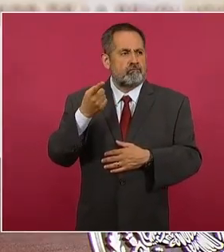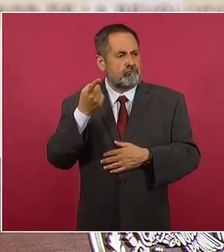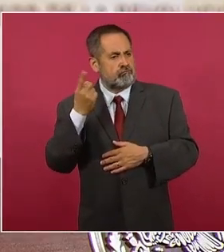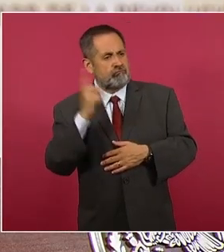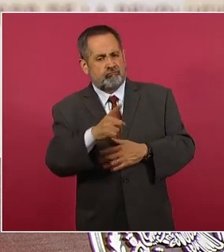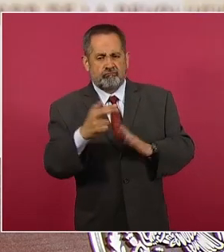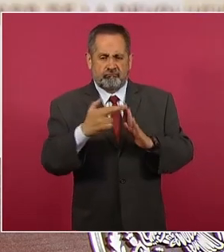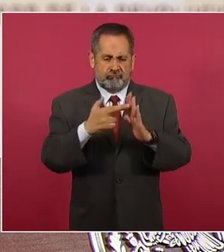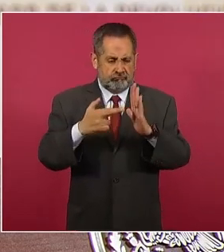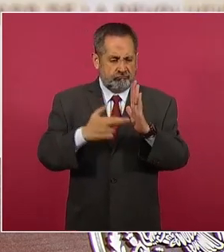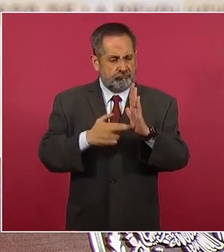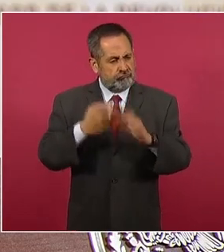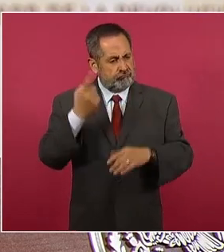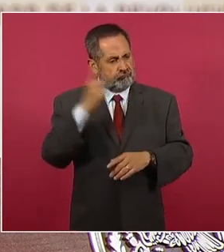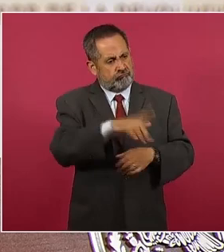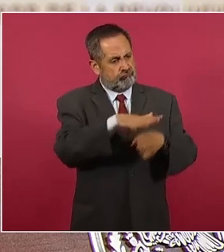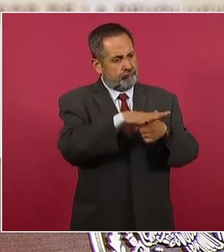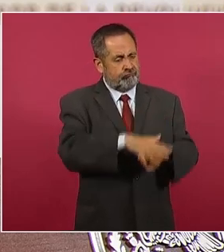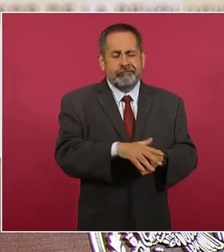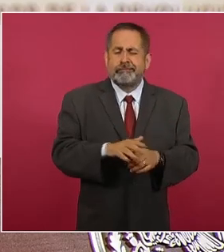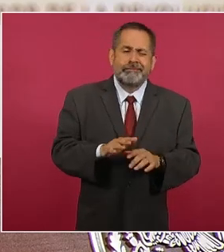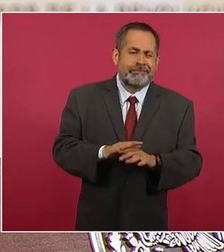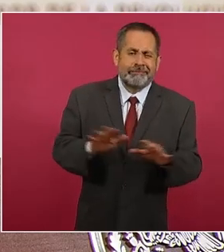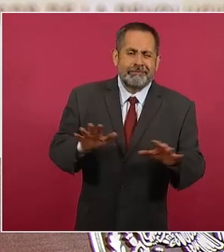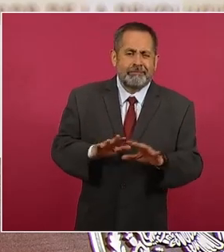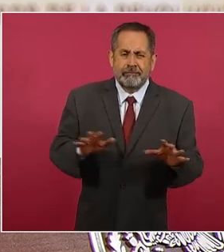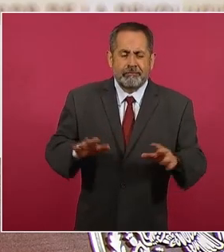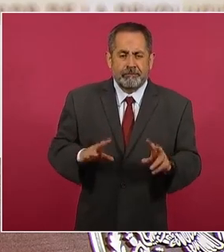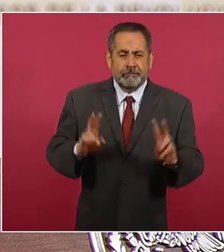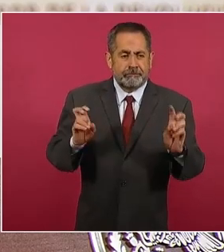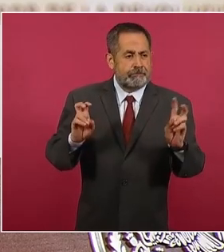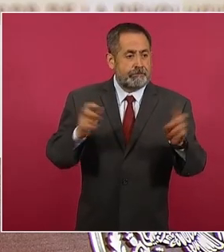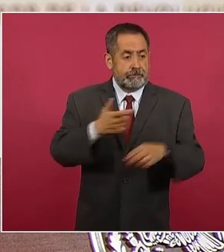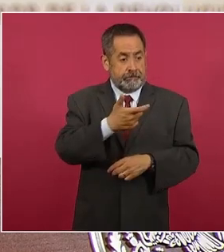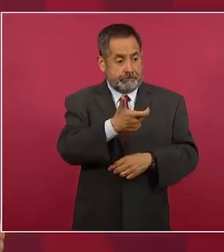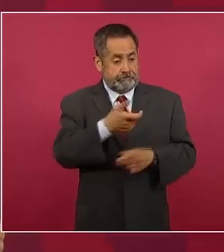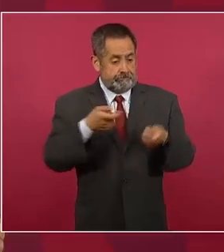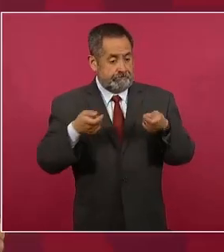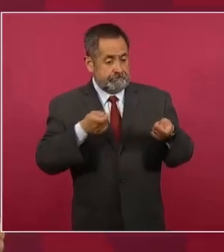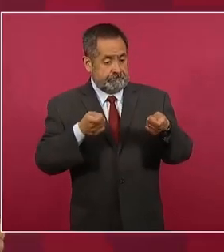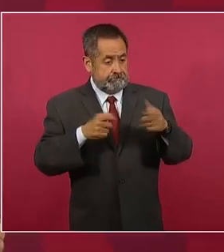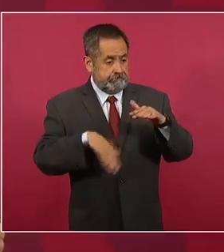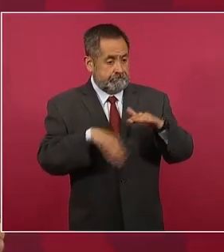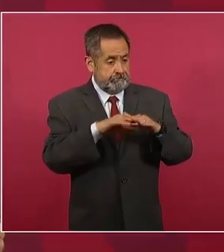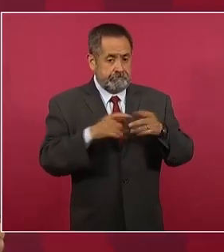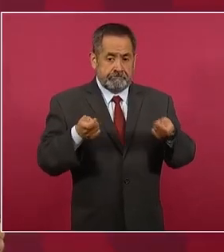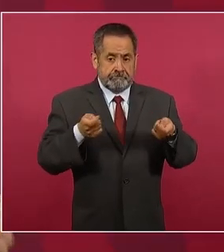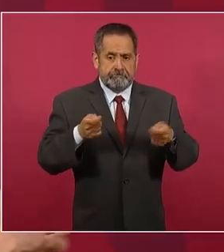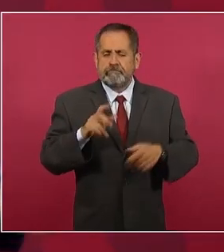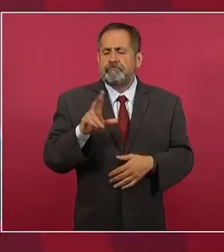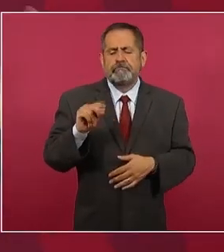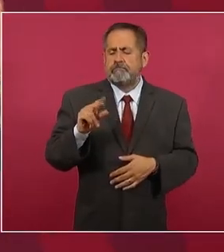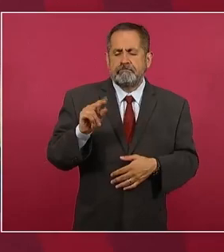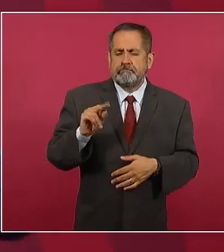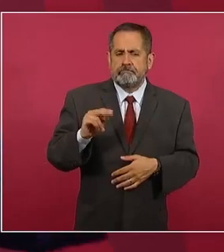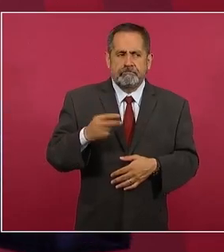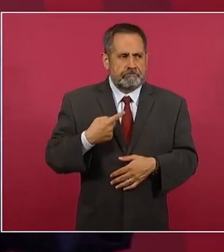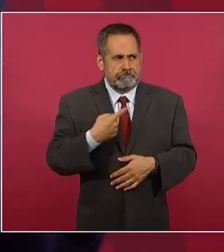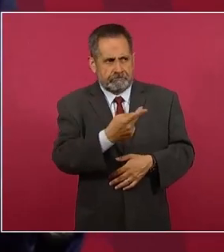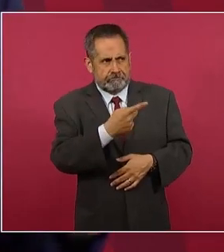No se trata de control de precios, es un acuerdo,